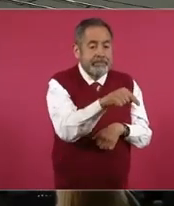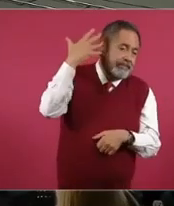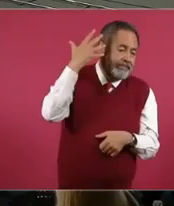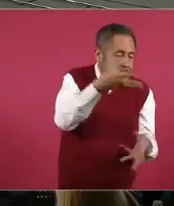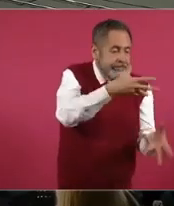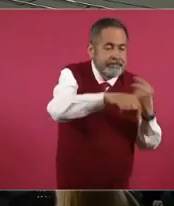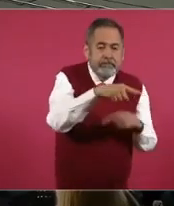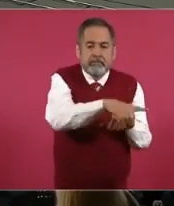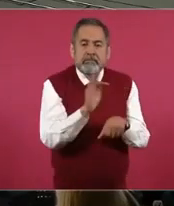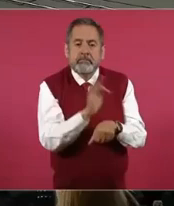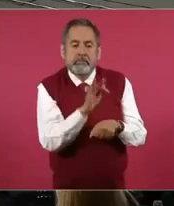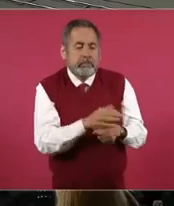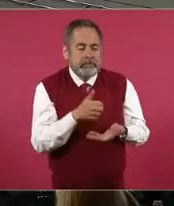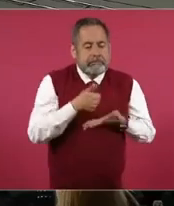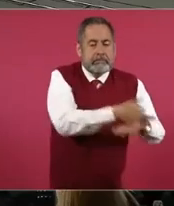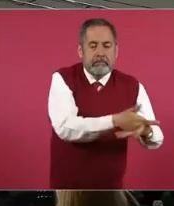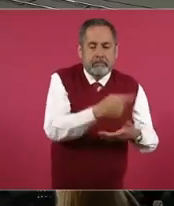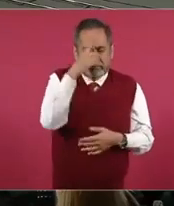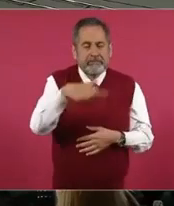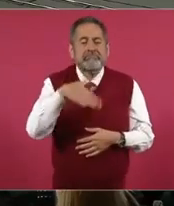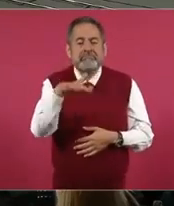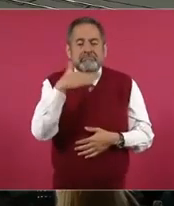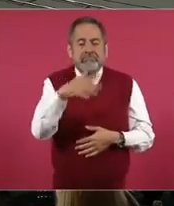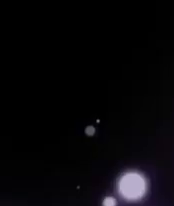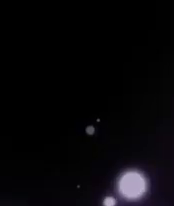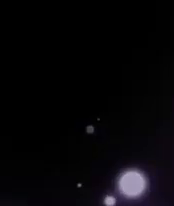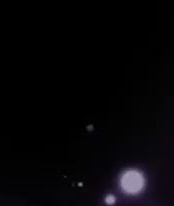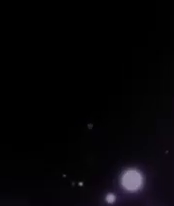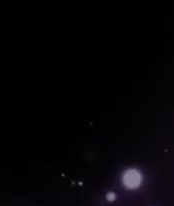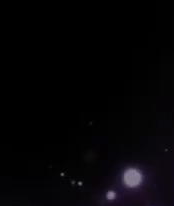ayudó en el fraude electoral del 2006.